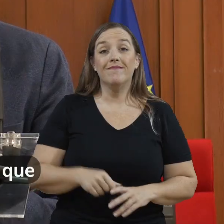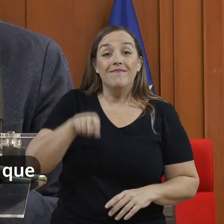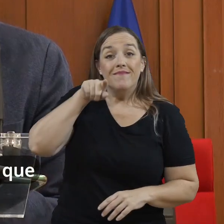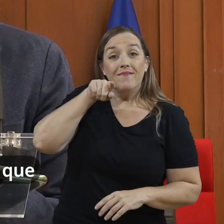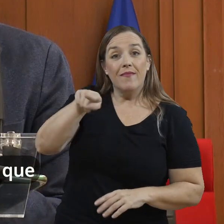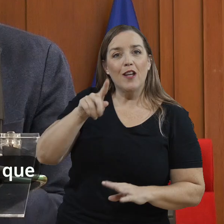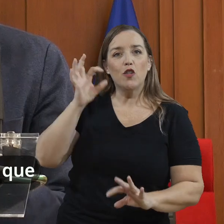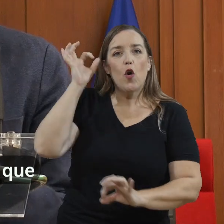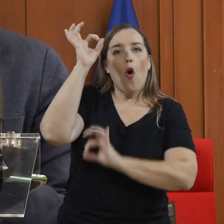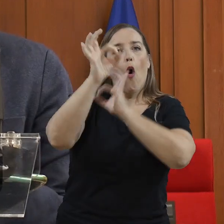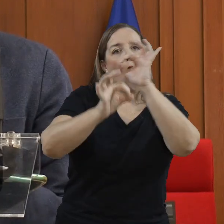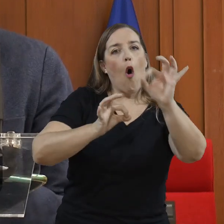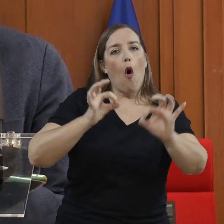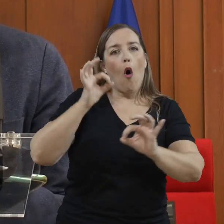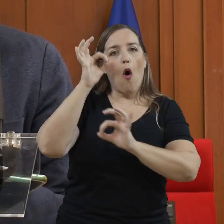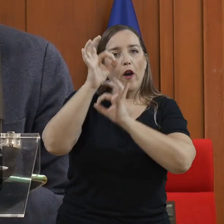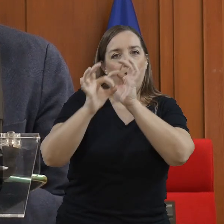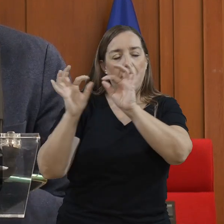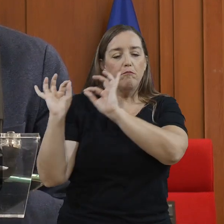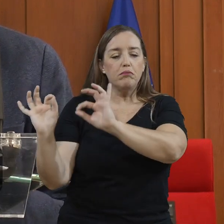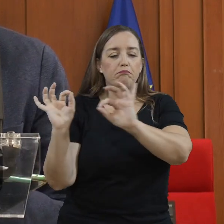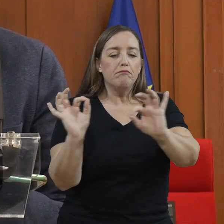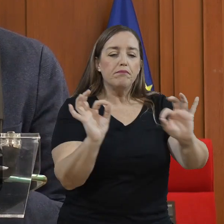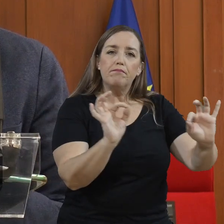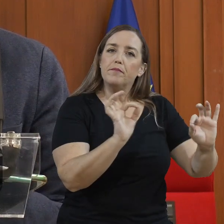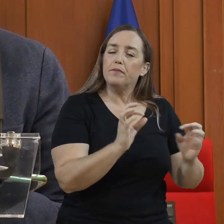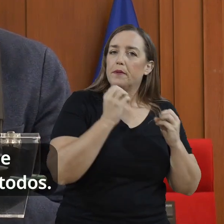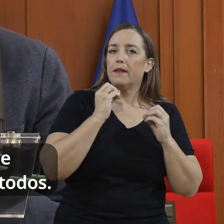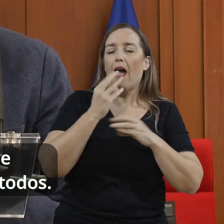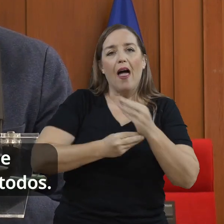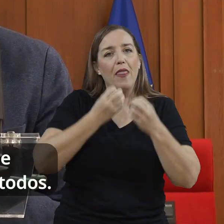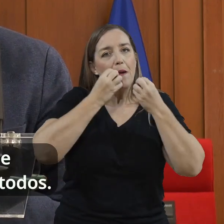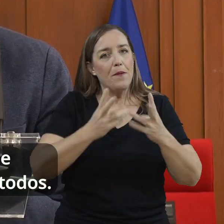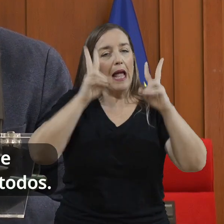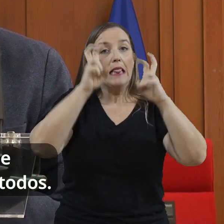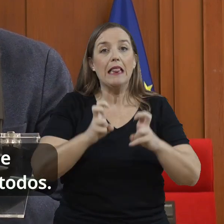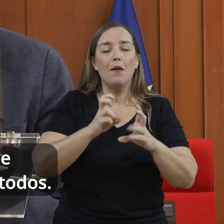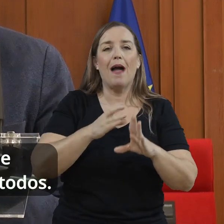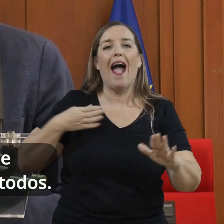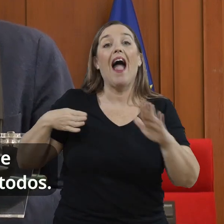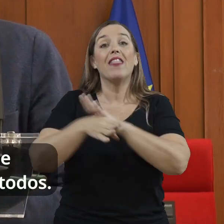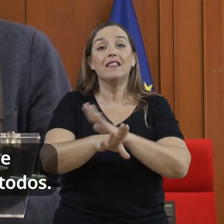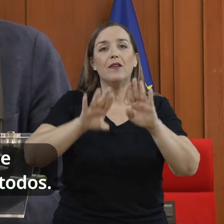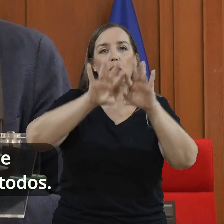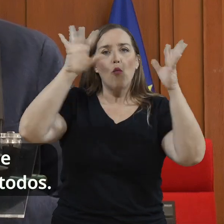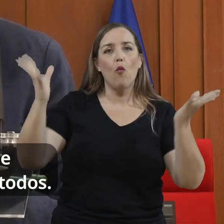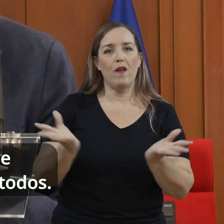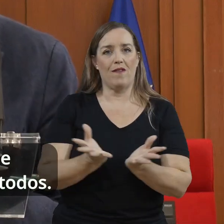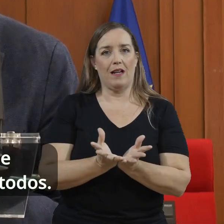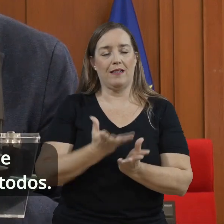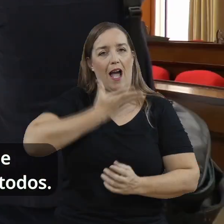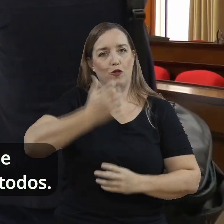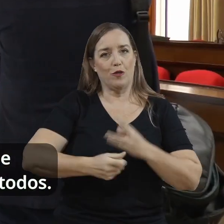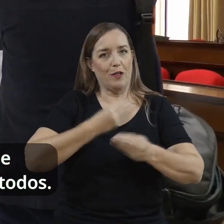Esto viene a poner orden en todo lo que estamos haciendo en el Ayuntamiento en materia de accesibilidad universal y nos viene a recordar que es